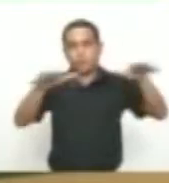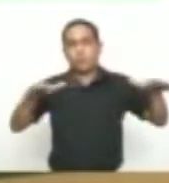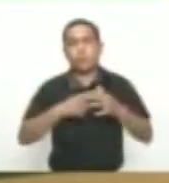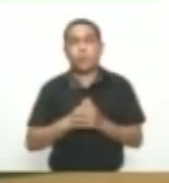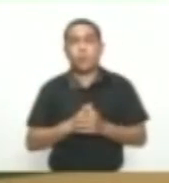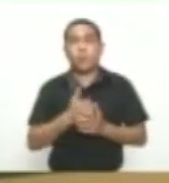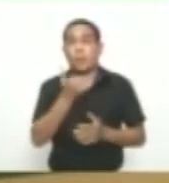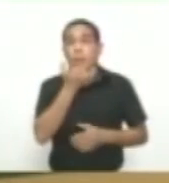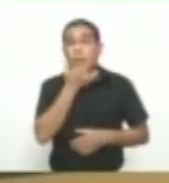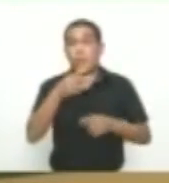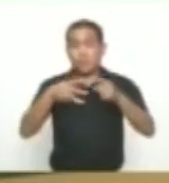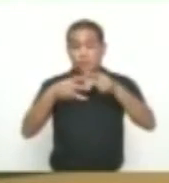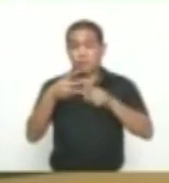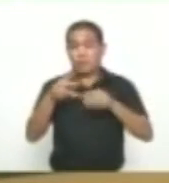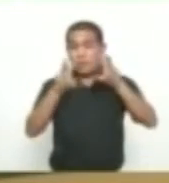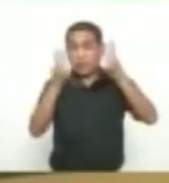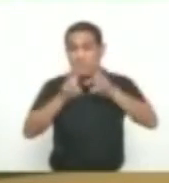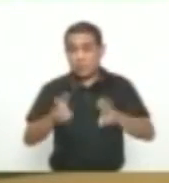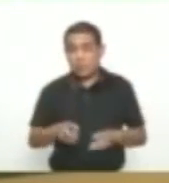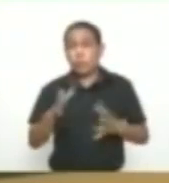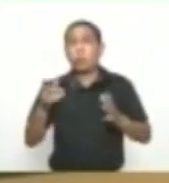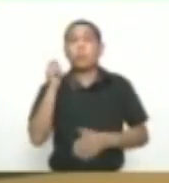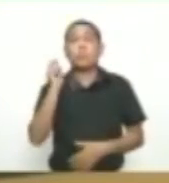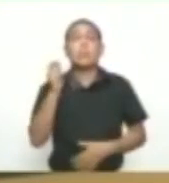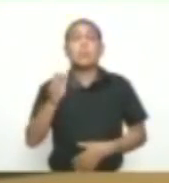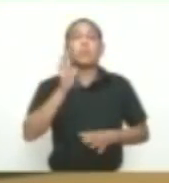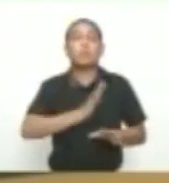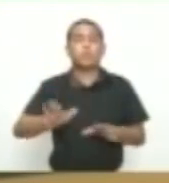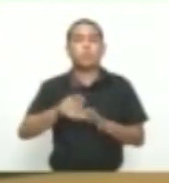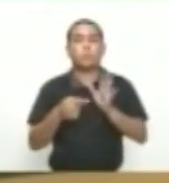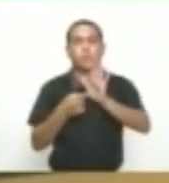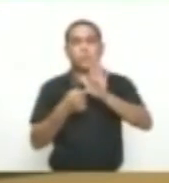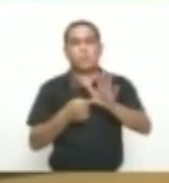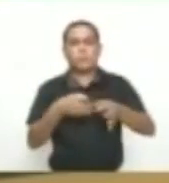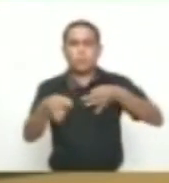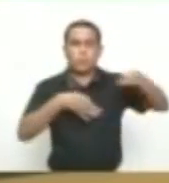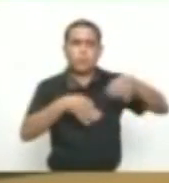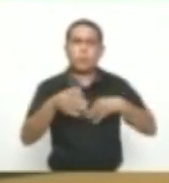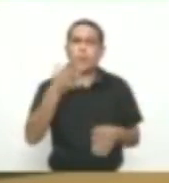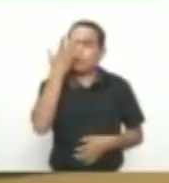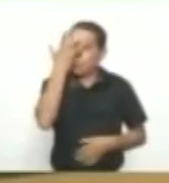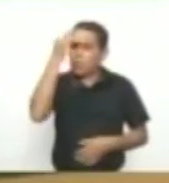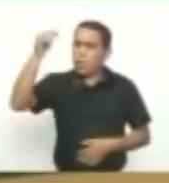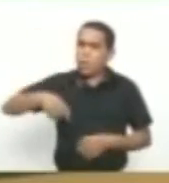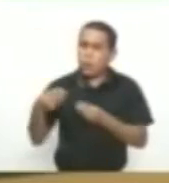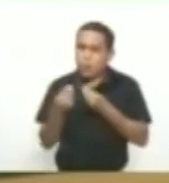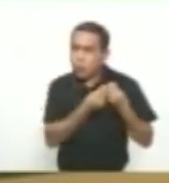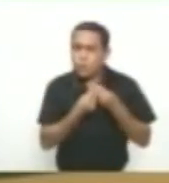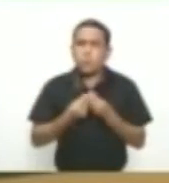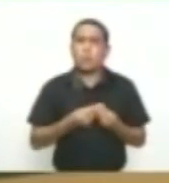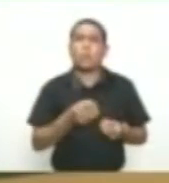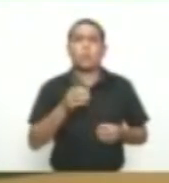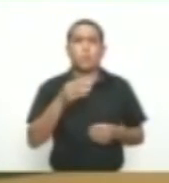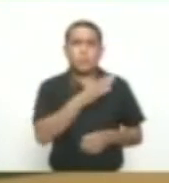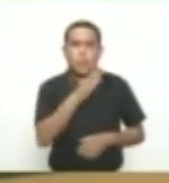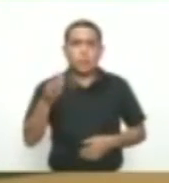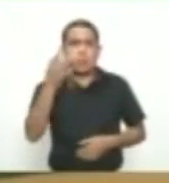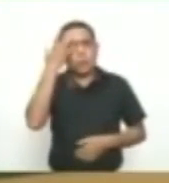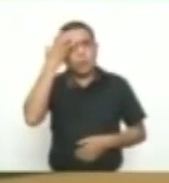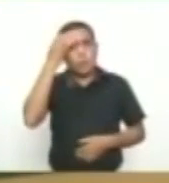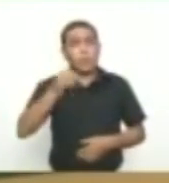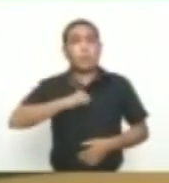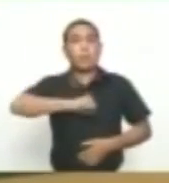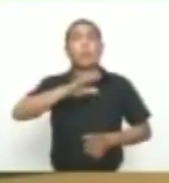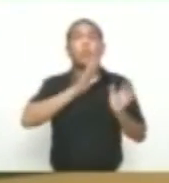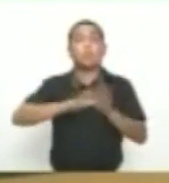temas Tres expertos Constitucionalistas En derechos fundamentales Van a explicar Por qué ese acuerdo Del consejo En Barranquilla Vulnera Los derechos fundamentales De